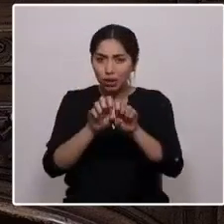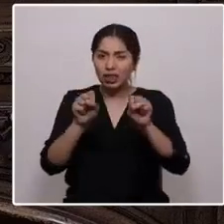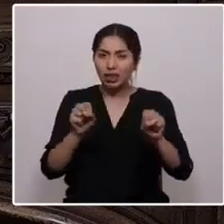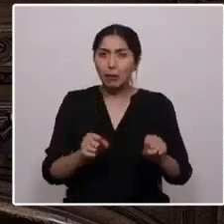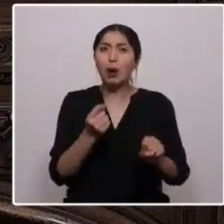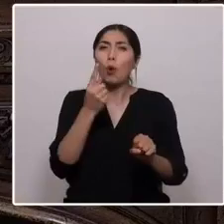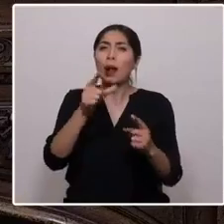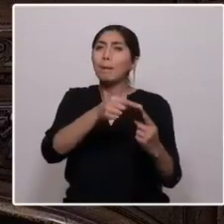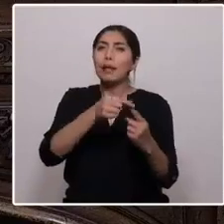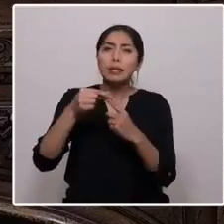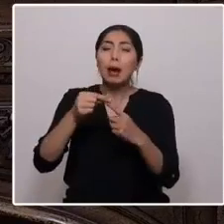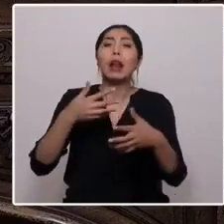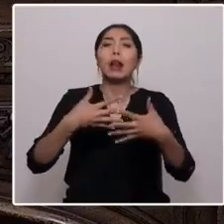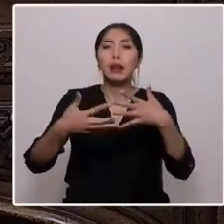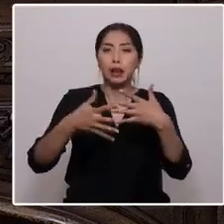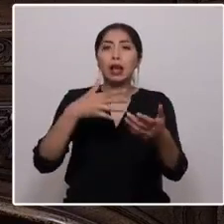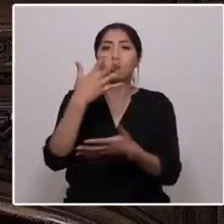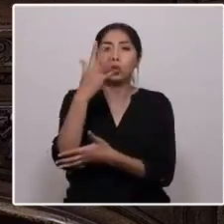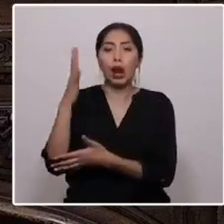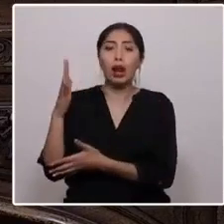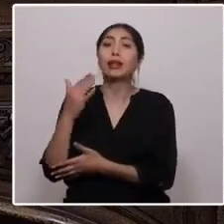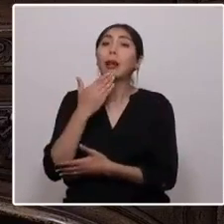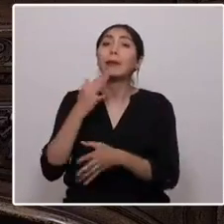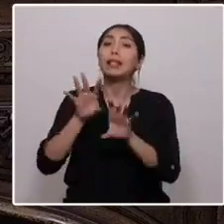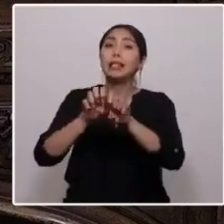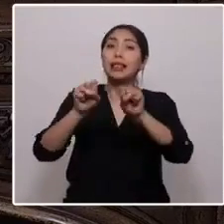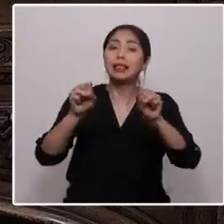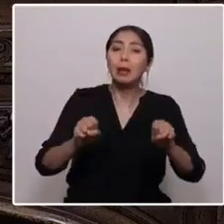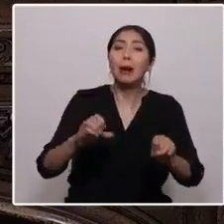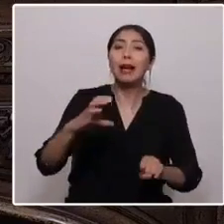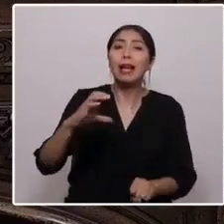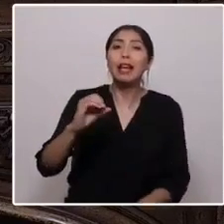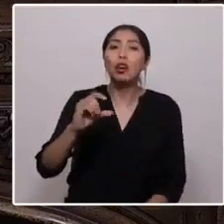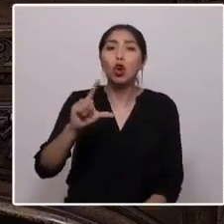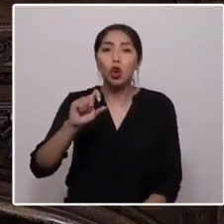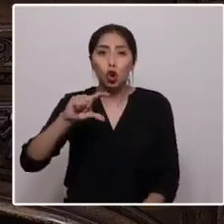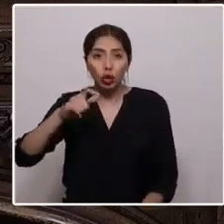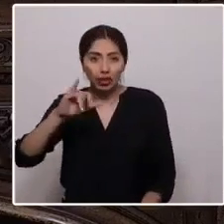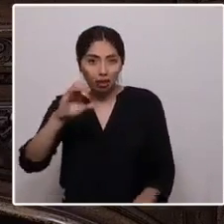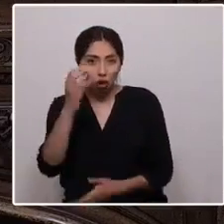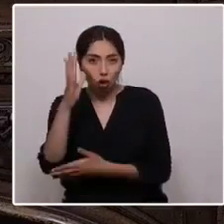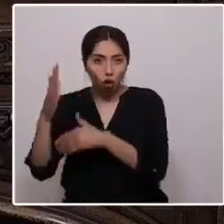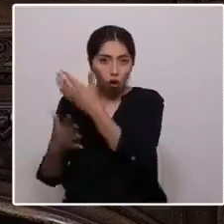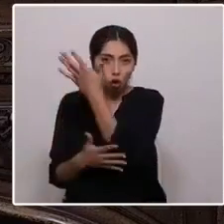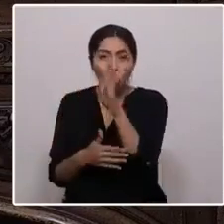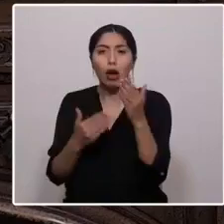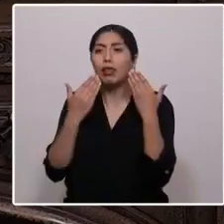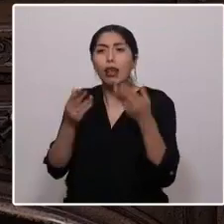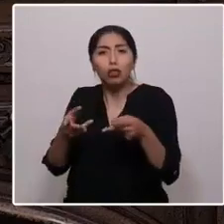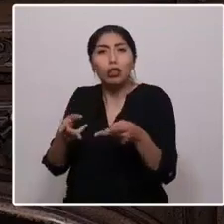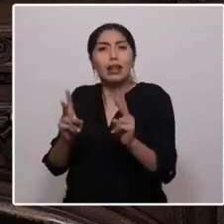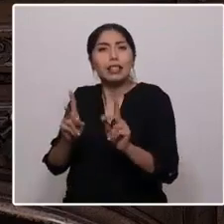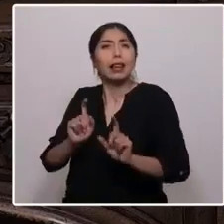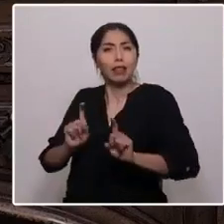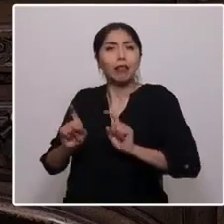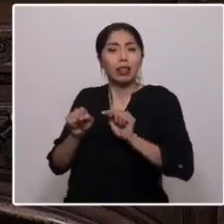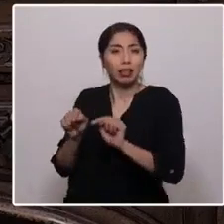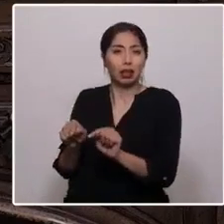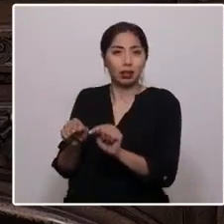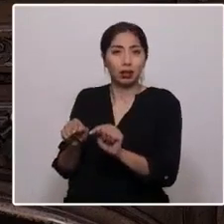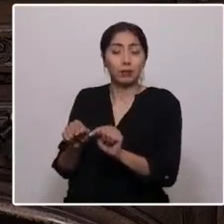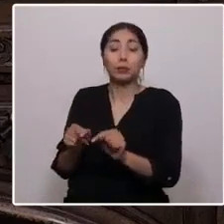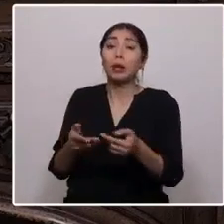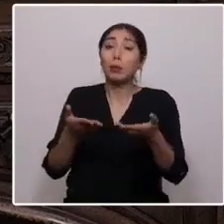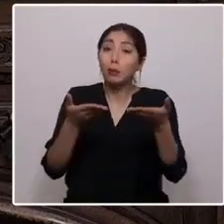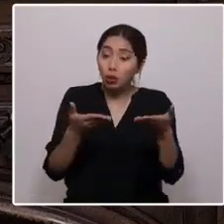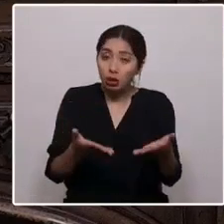y sus diferentes sistemas ecológicos, otorgándole derechos con los cuales defenderlas. Es por lo anterior